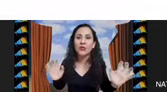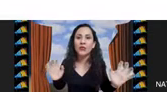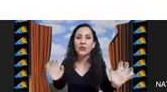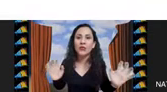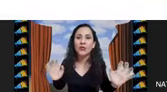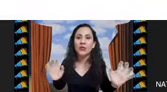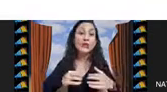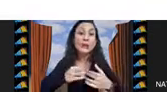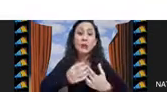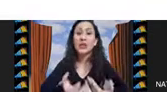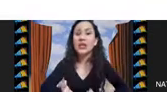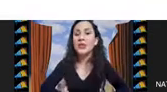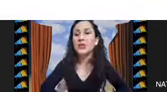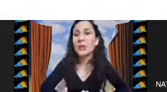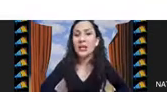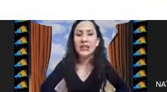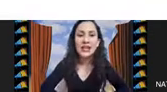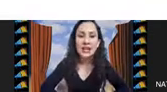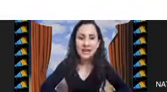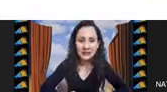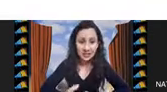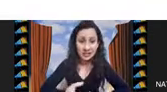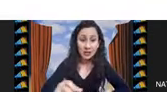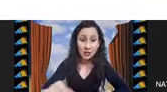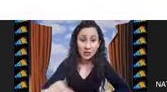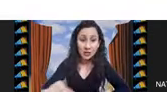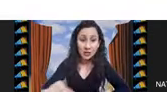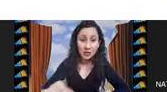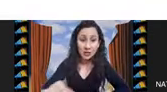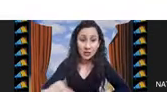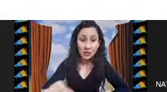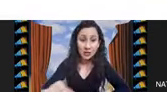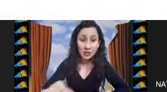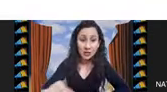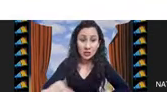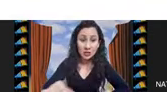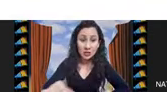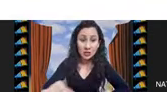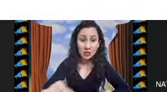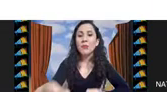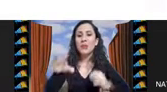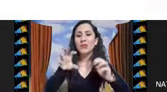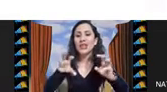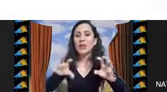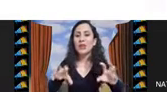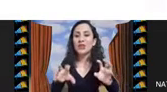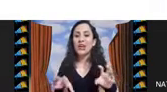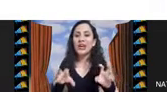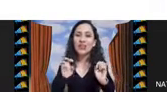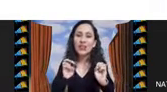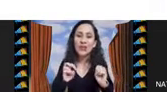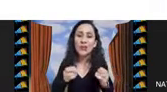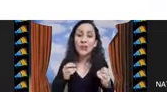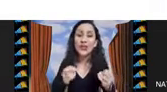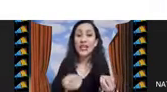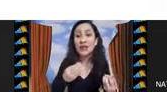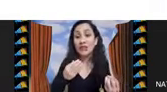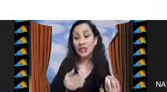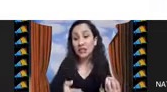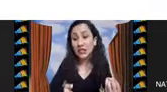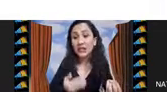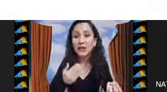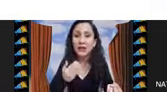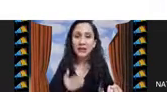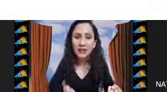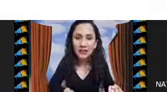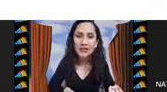explicar un fenómeno o sea primero tenemos la parte de la caracterización en esa parte pues digamos que tenemos que